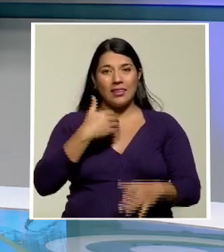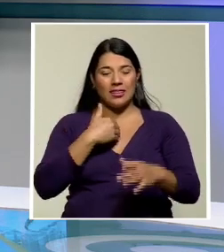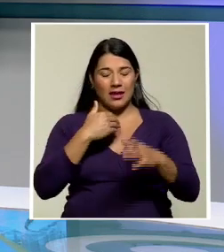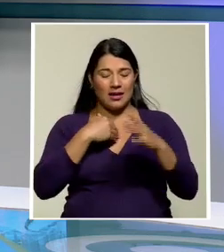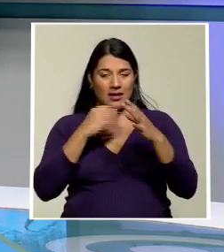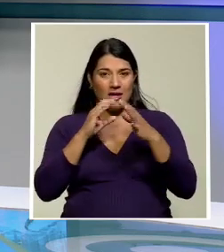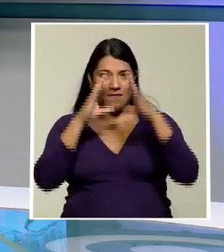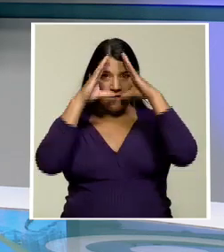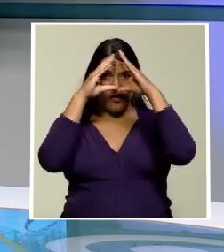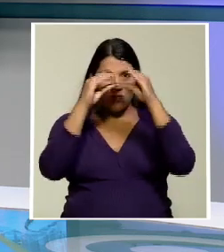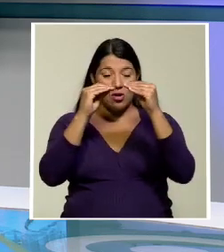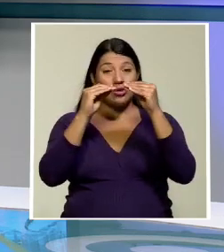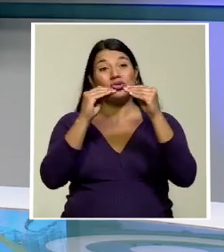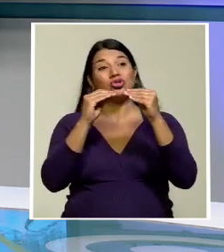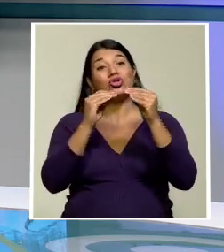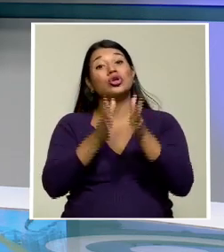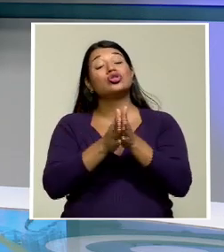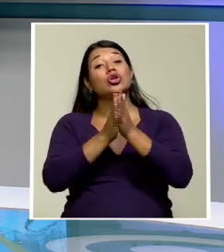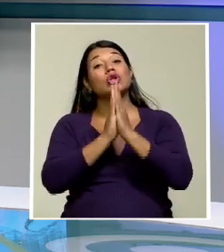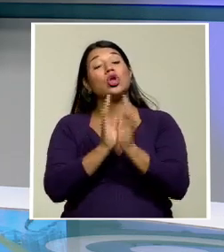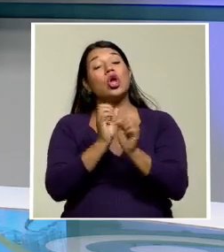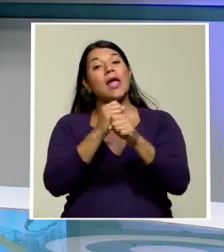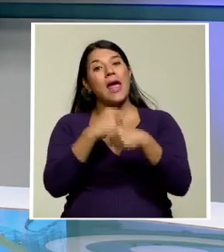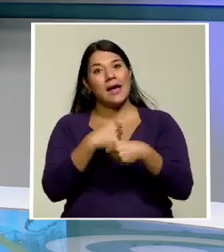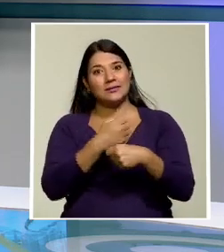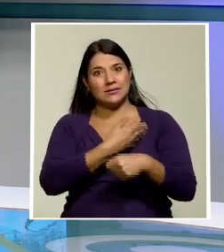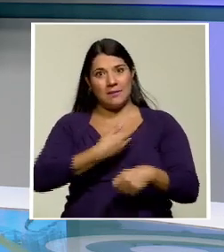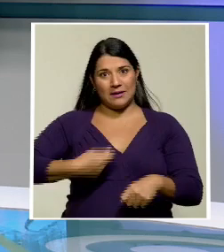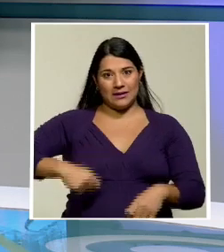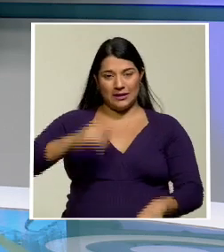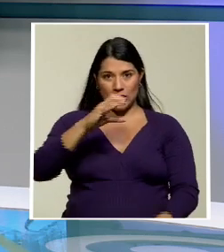turísticos al propio presidente de la República. Adelante, Eric.